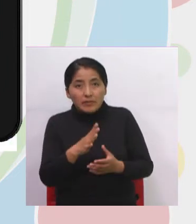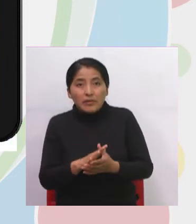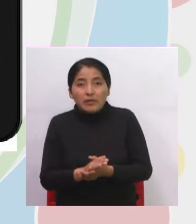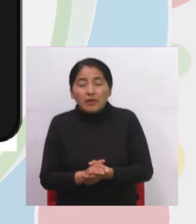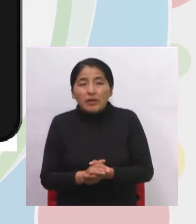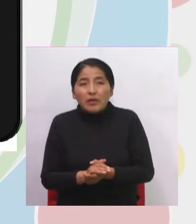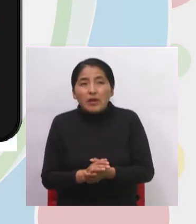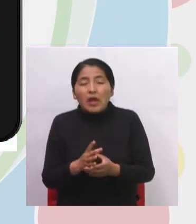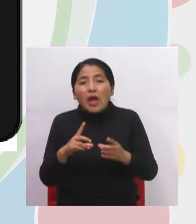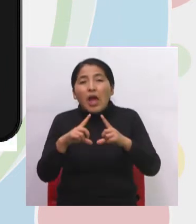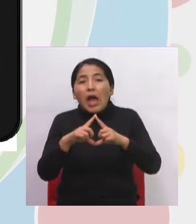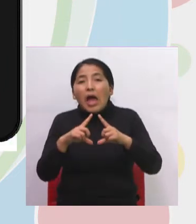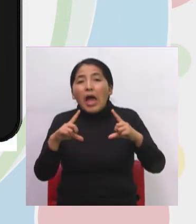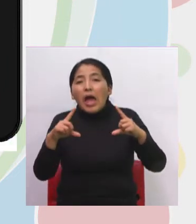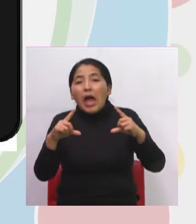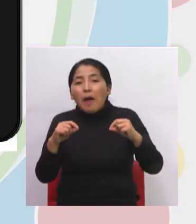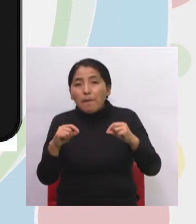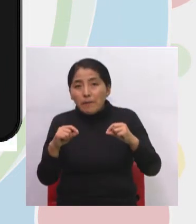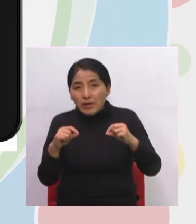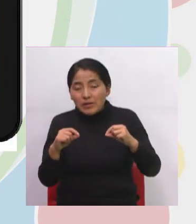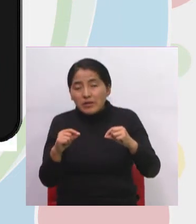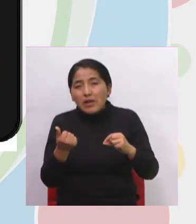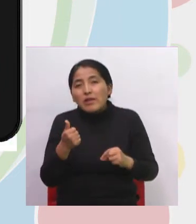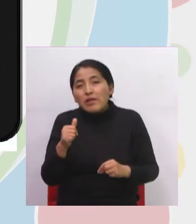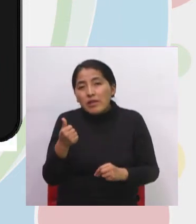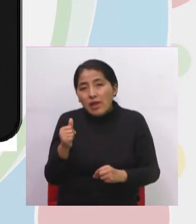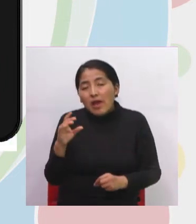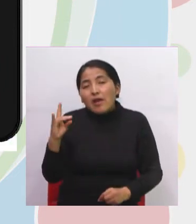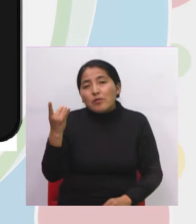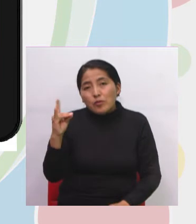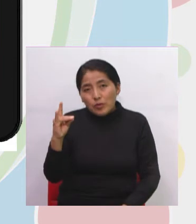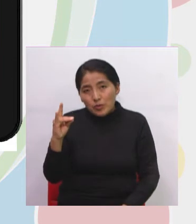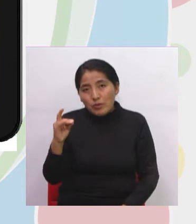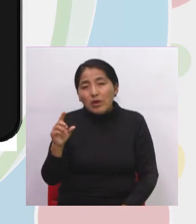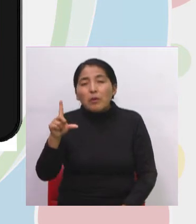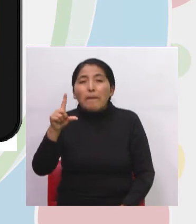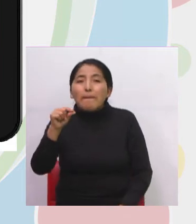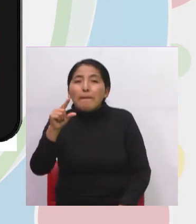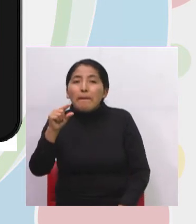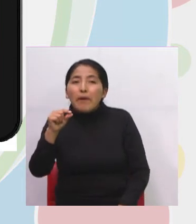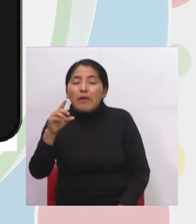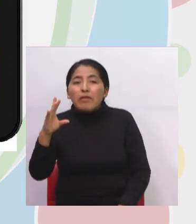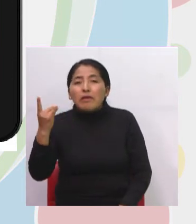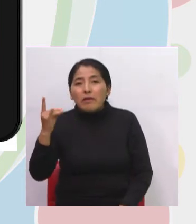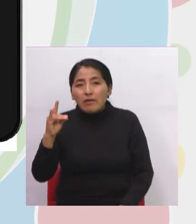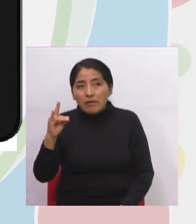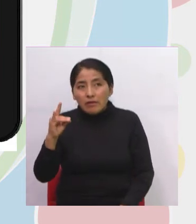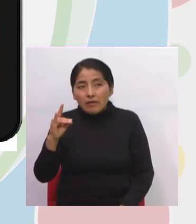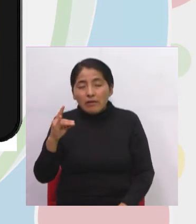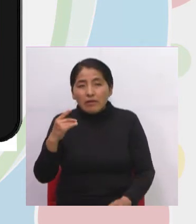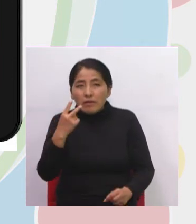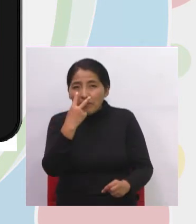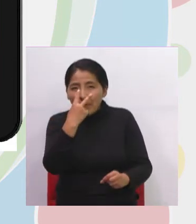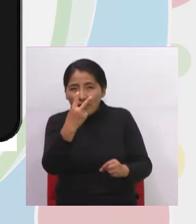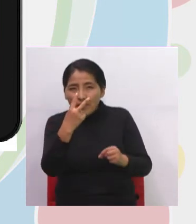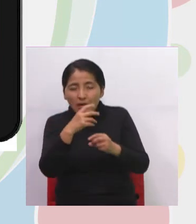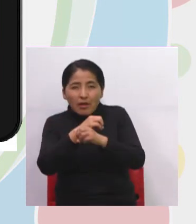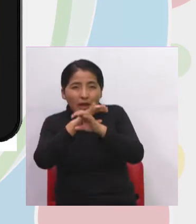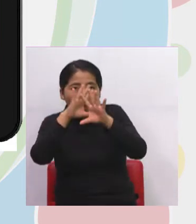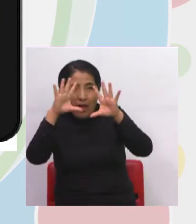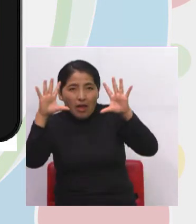billetes de cortes de 10 y de cortes de 20 con las imágenes bien claritas.